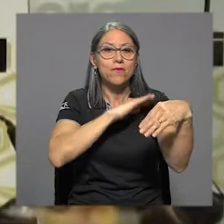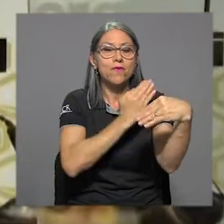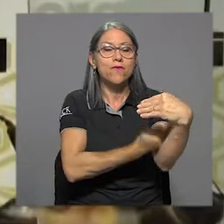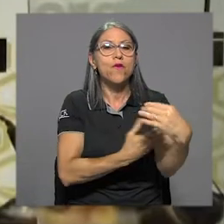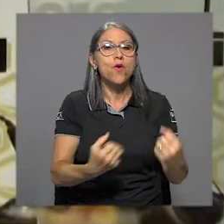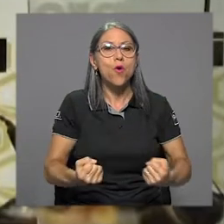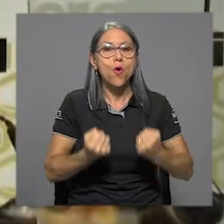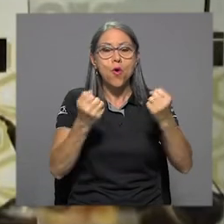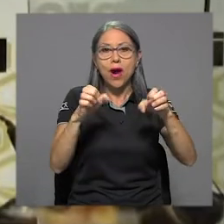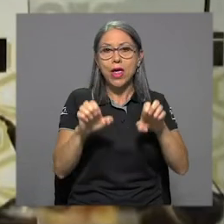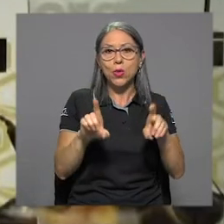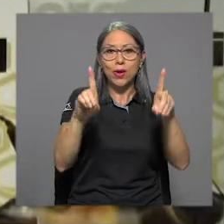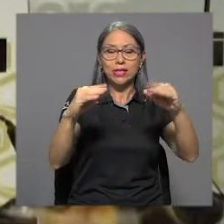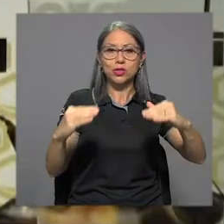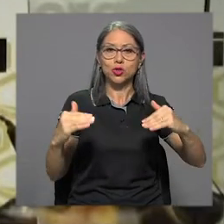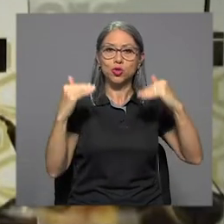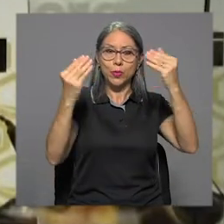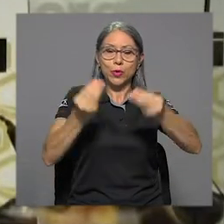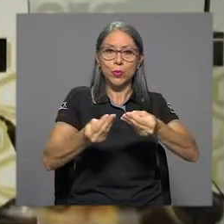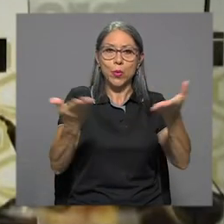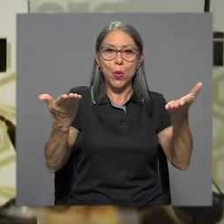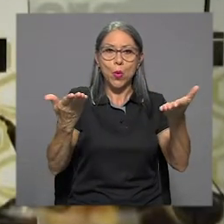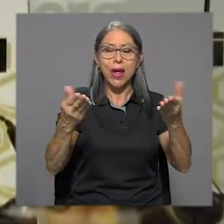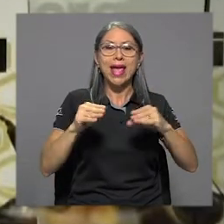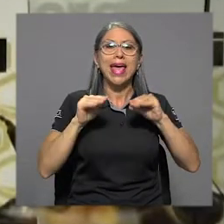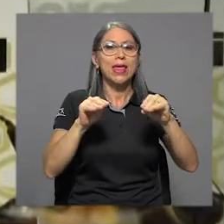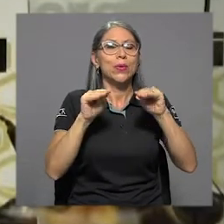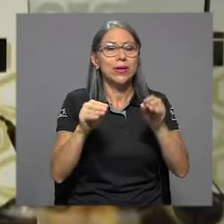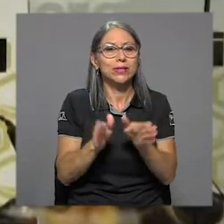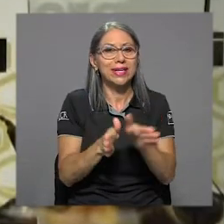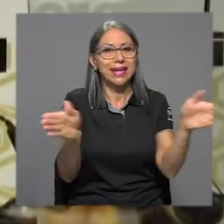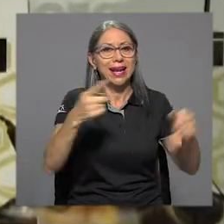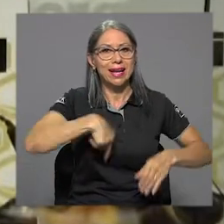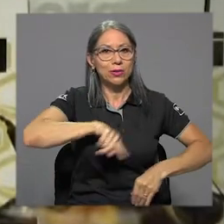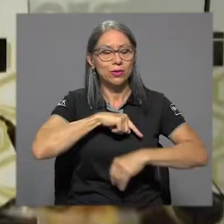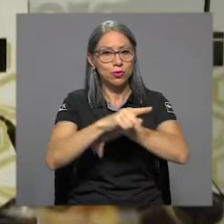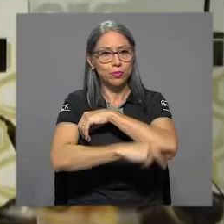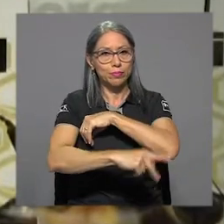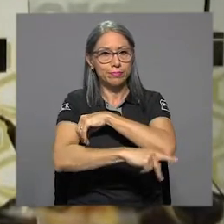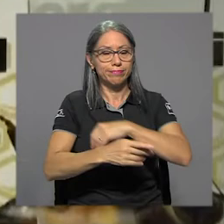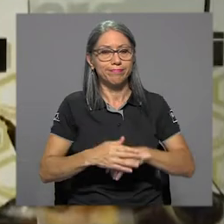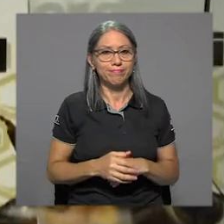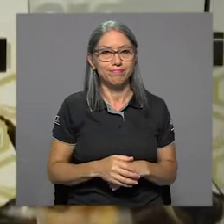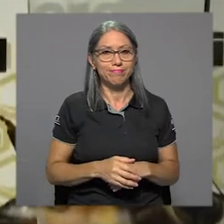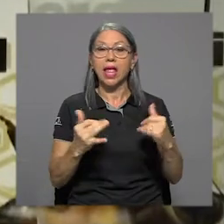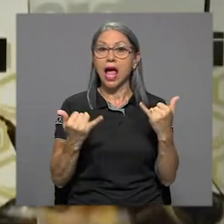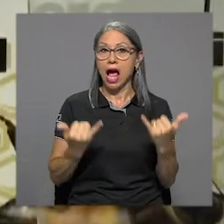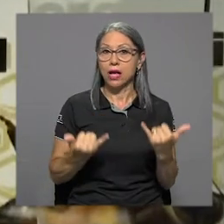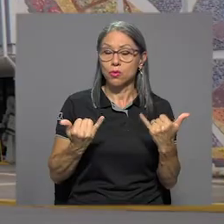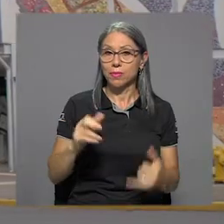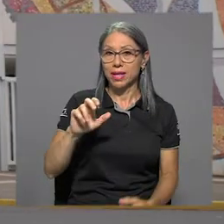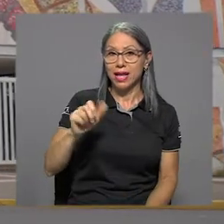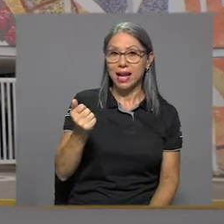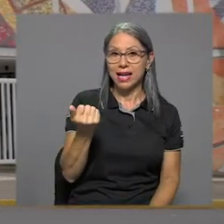el fortalecimiento de la educación superior pública y la educación en general en nuestro país.